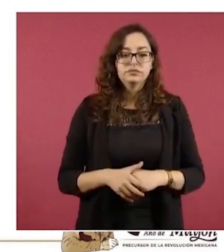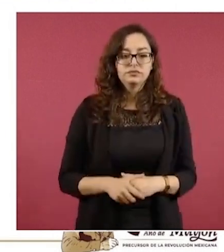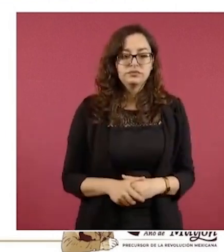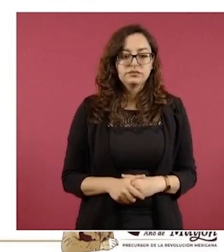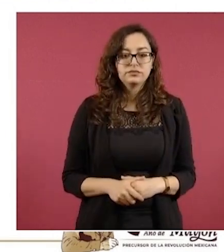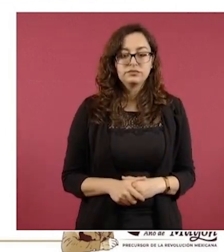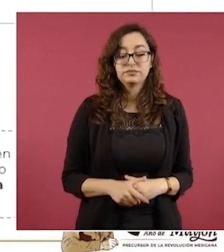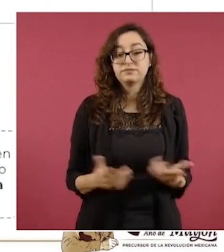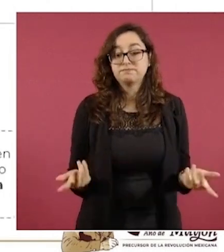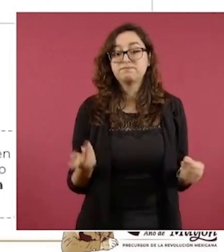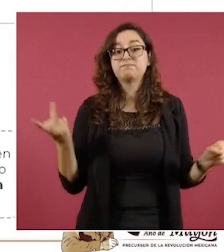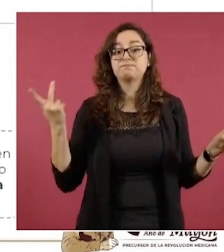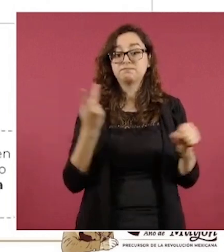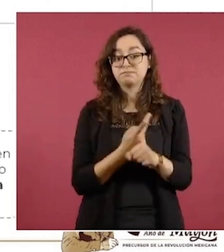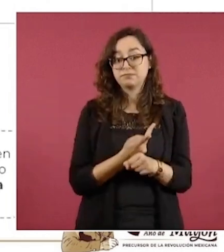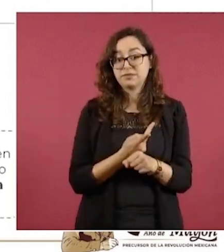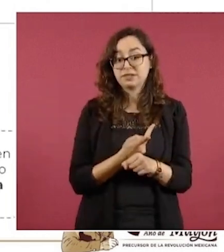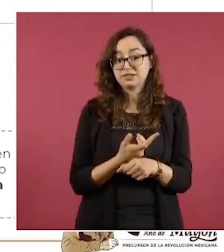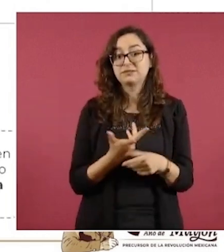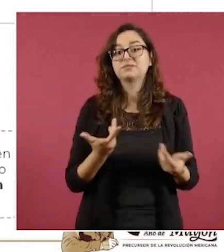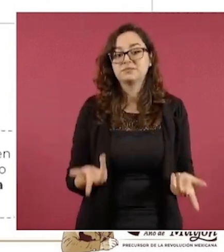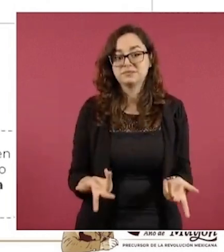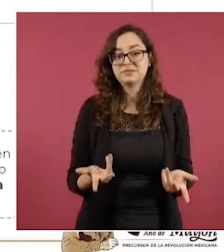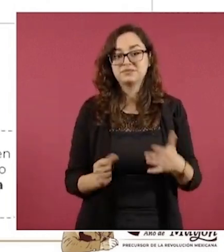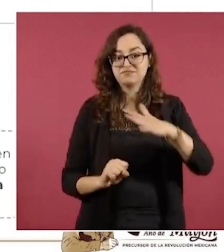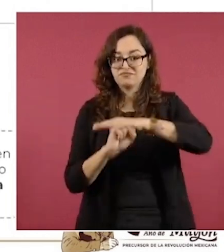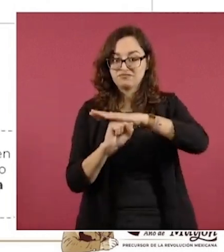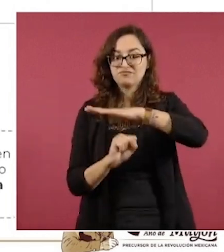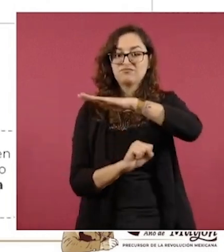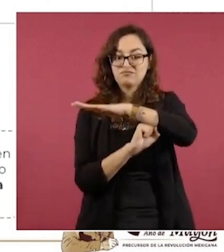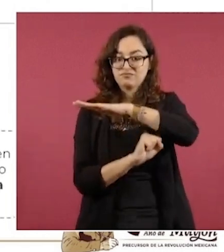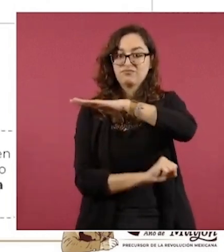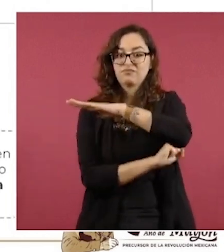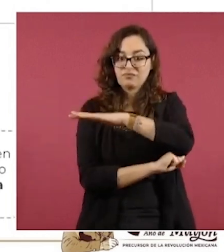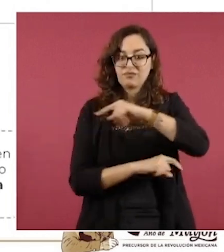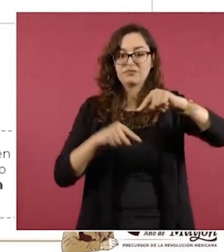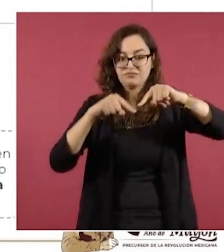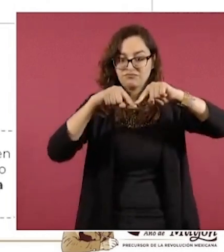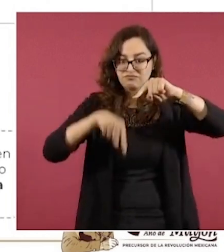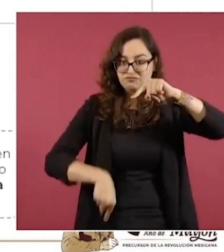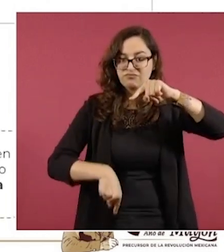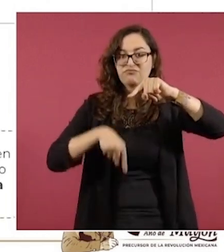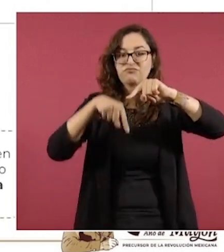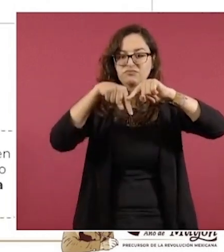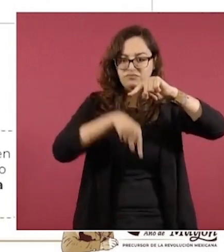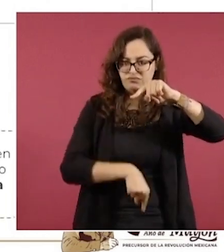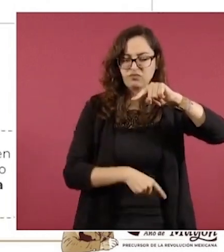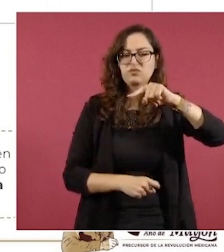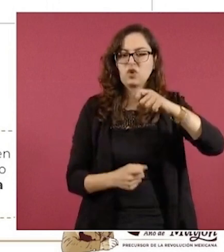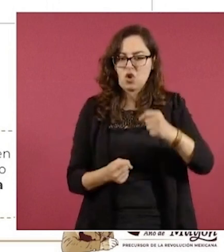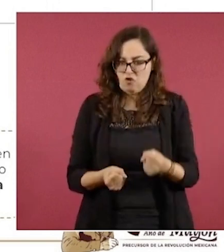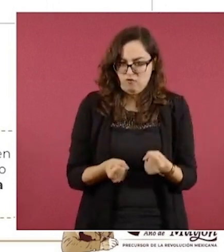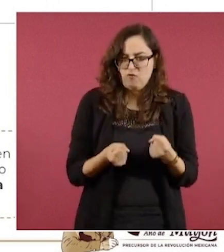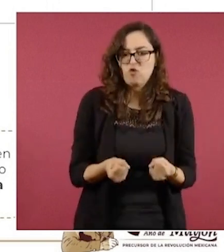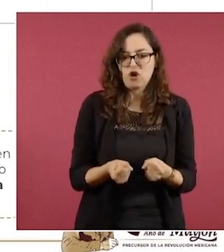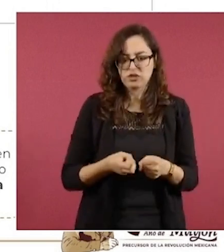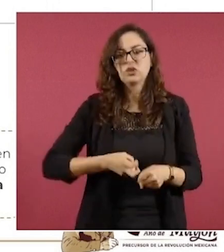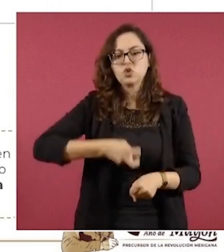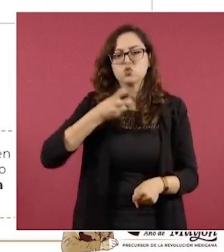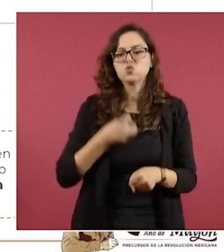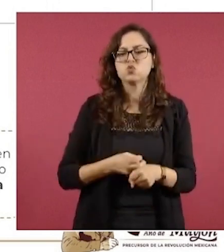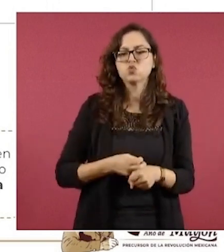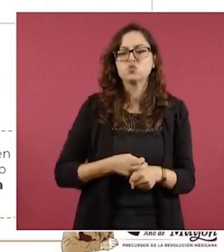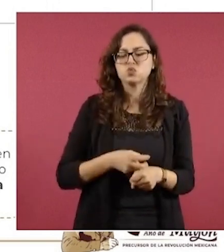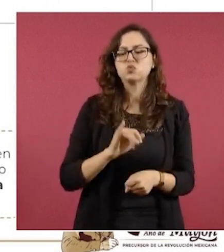¿Esto qué fue lo que provocó? Pues que están las pilas que llegan al suelo duro, se mantiene el edificio en la parte alta,